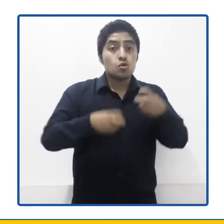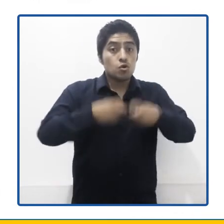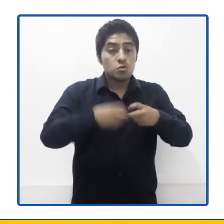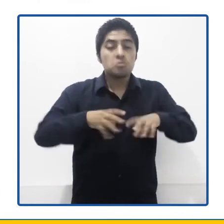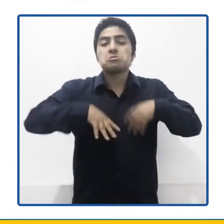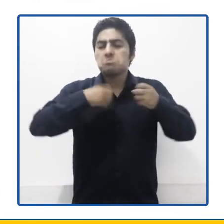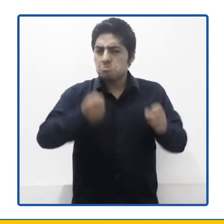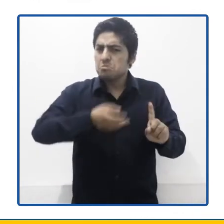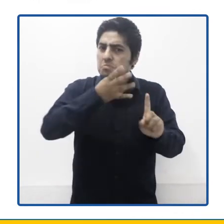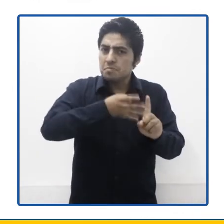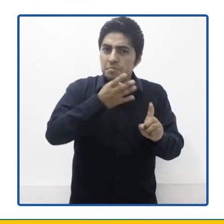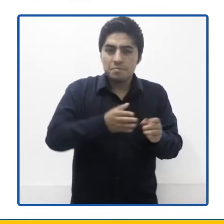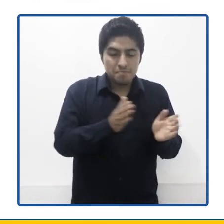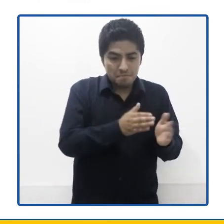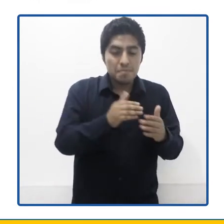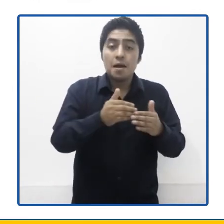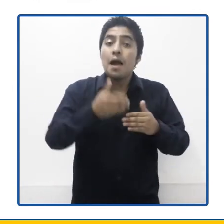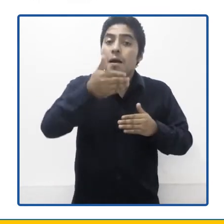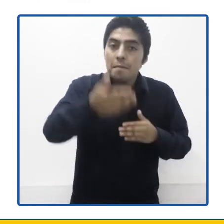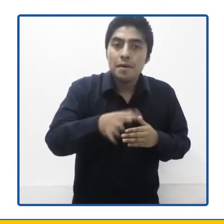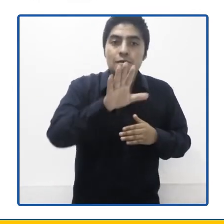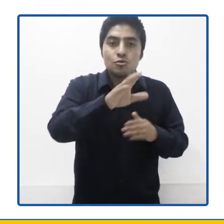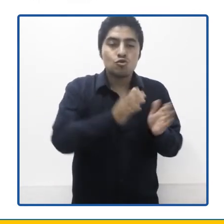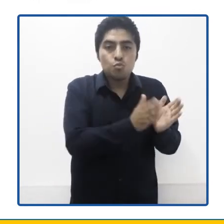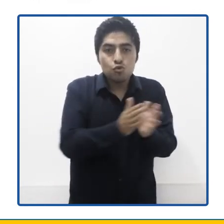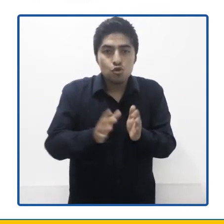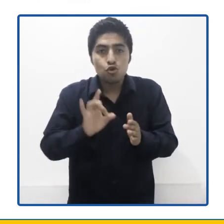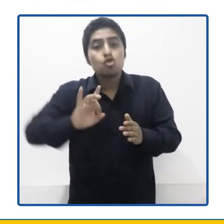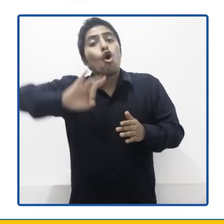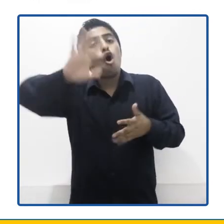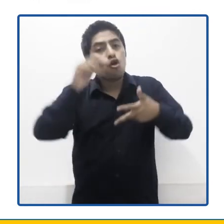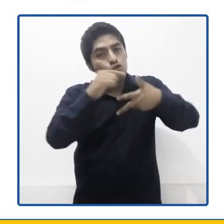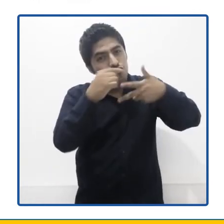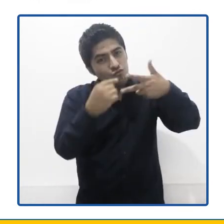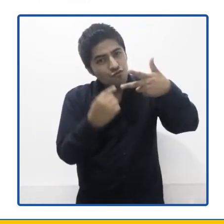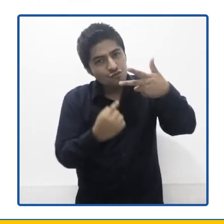puede analizar a partir de sus procesos y otros aspectos.